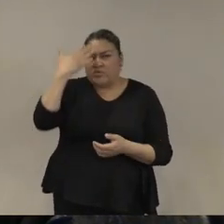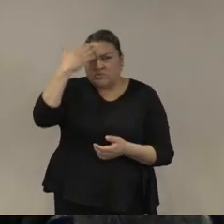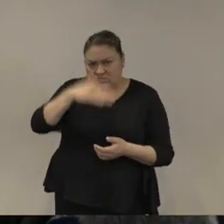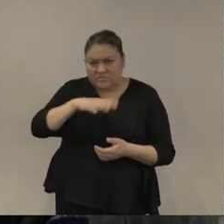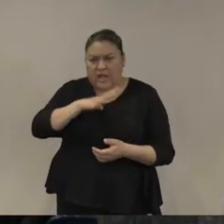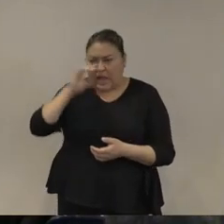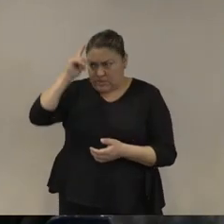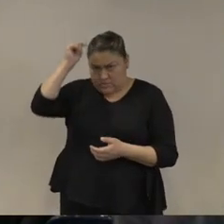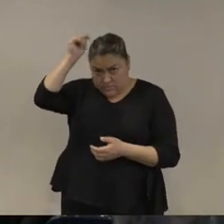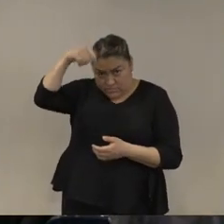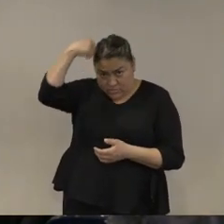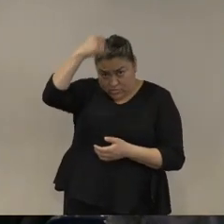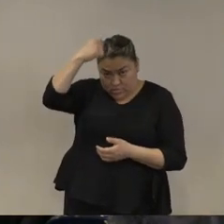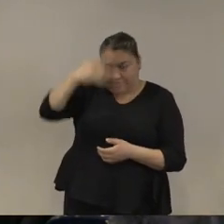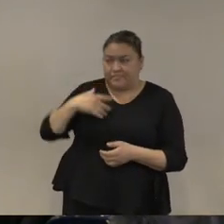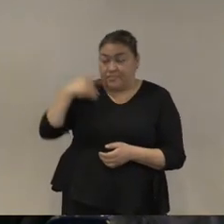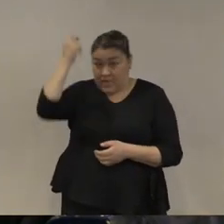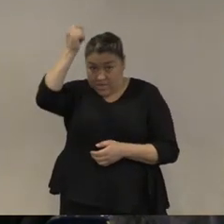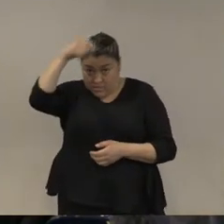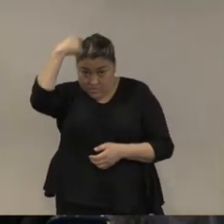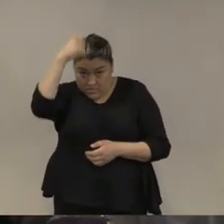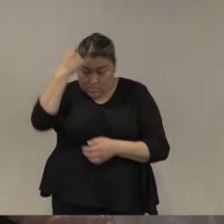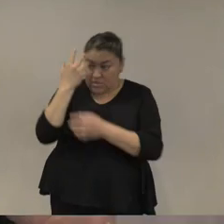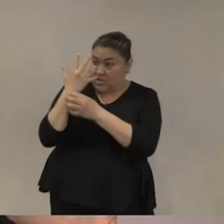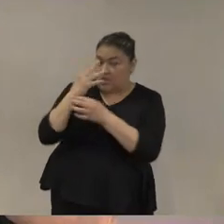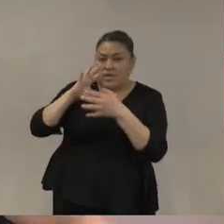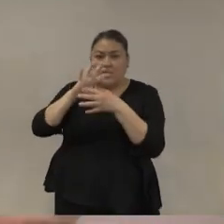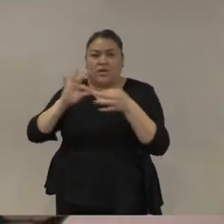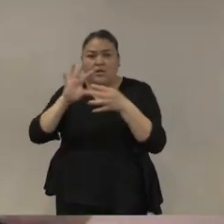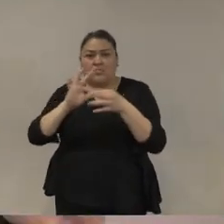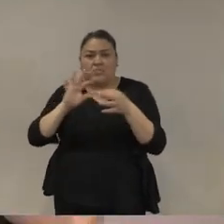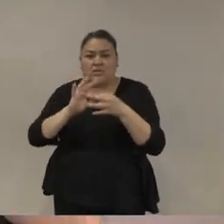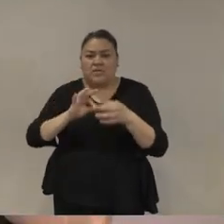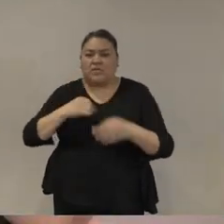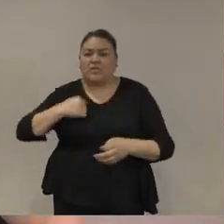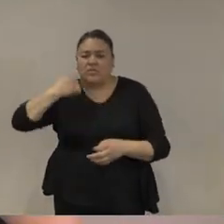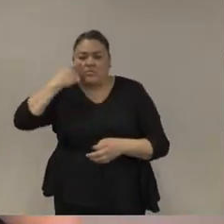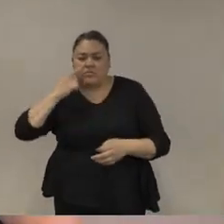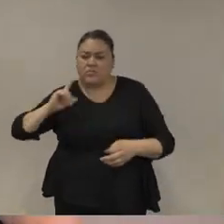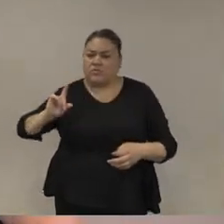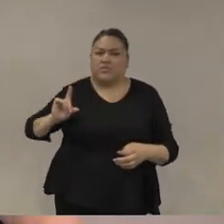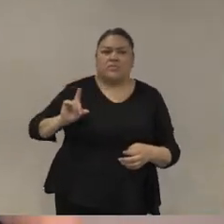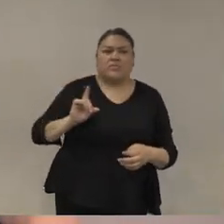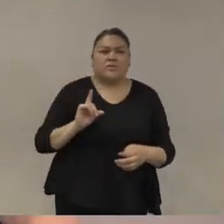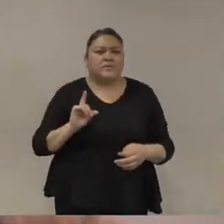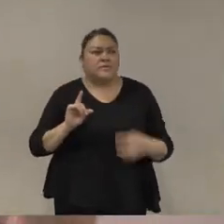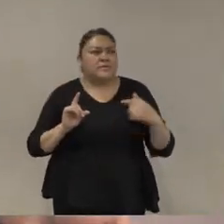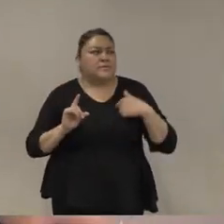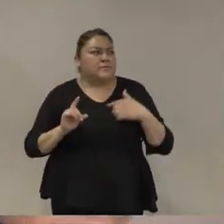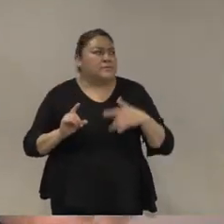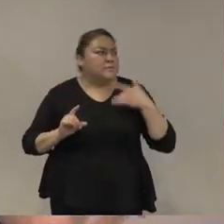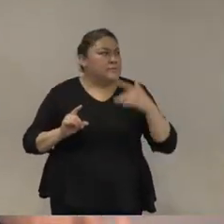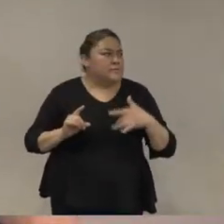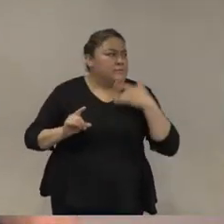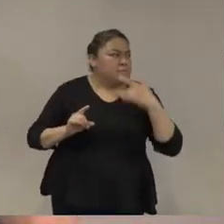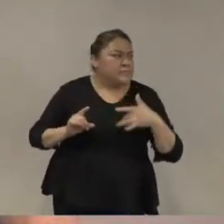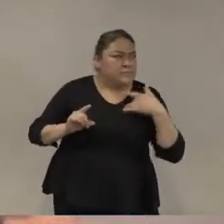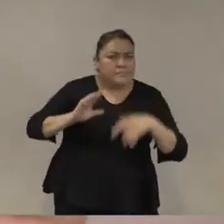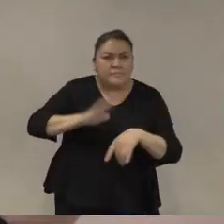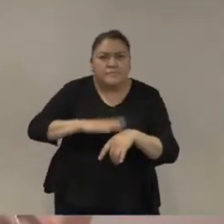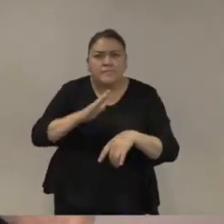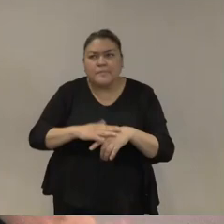nos enseña que los actores visan a maximizar su propio interés. analizando